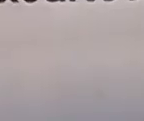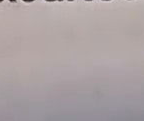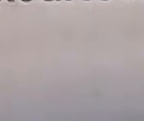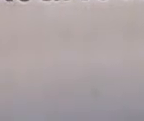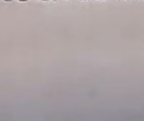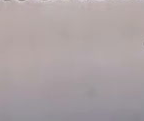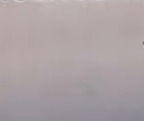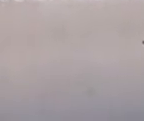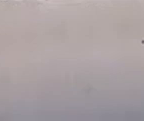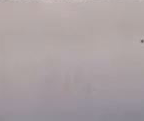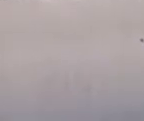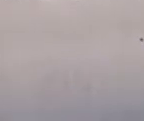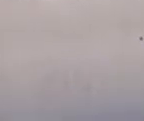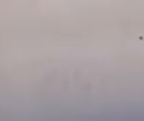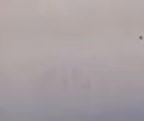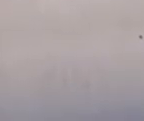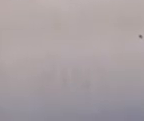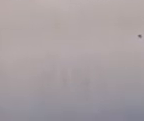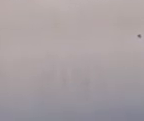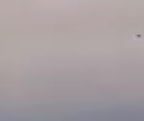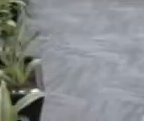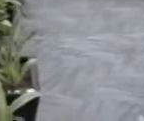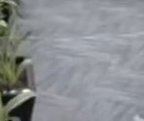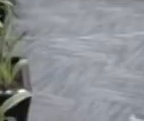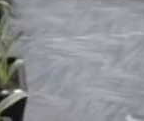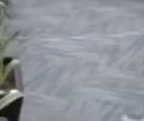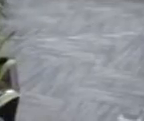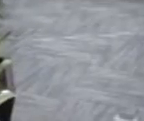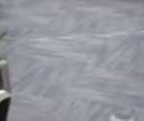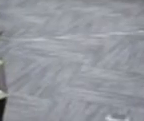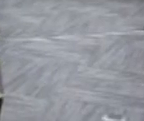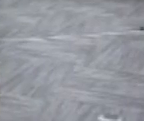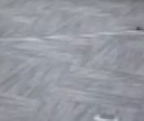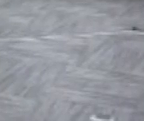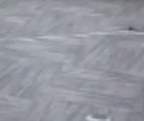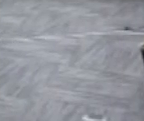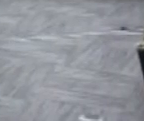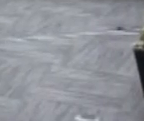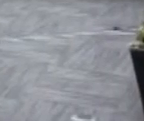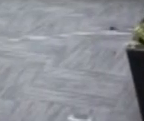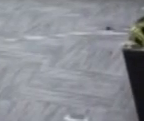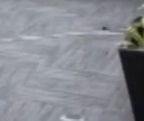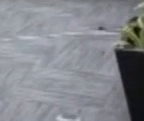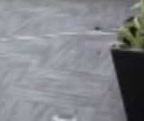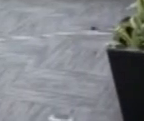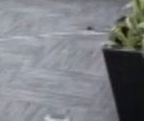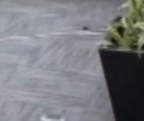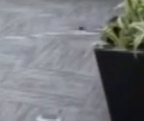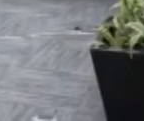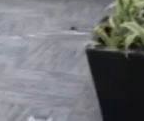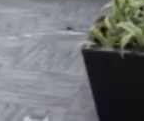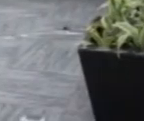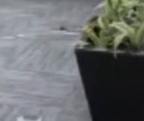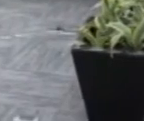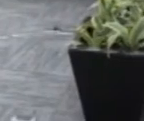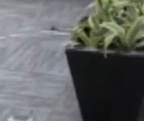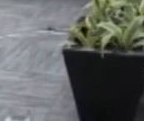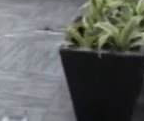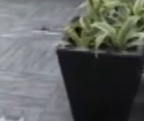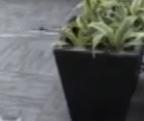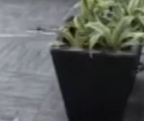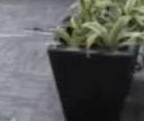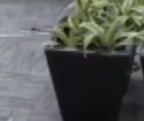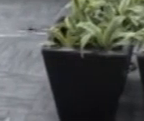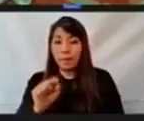Tlaxcalteca de Elecciones, luego de que el pasado 21 de septiembre el Pleno de la Comisión de Vinculación con los organismos públicos locales del Instituto